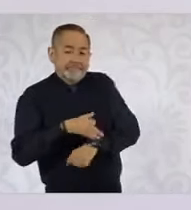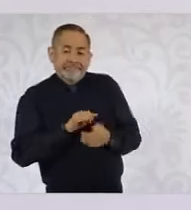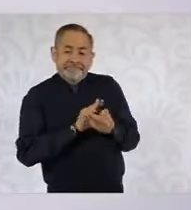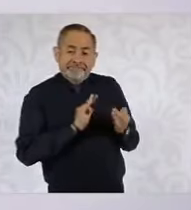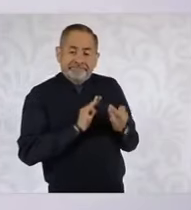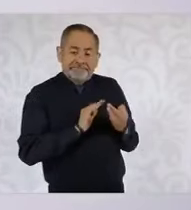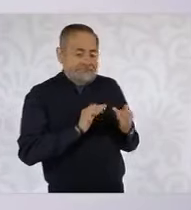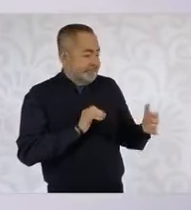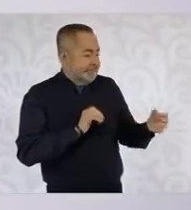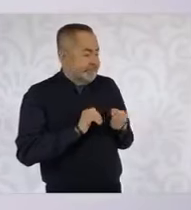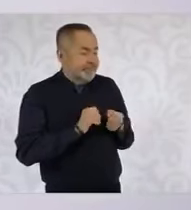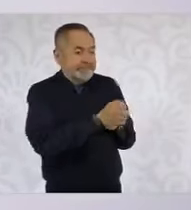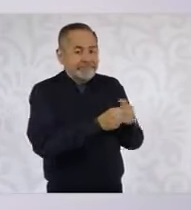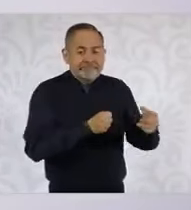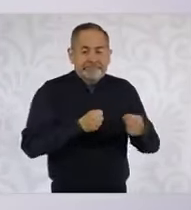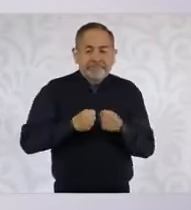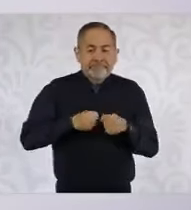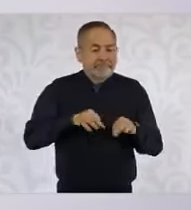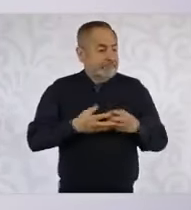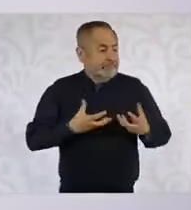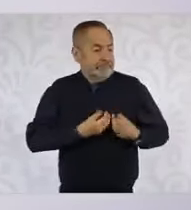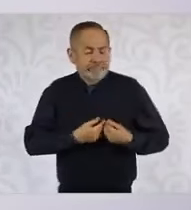¿A qué nos referimos con esto?